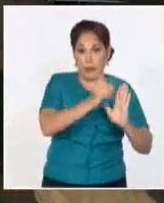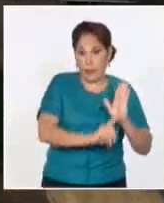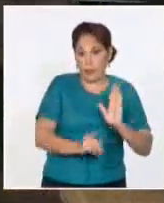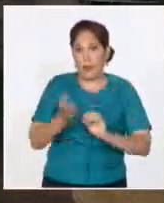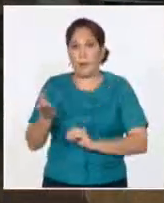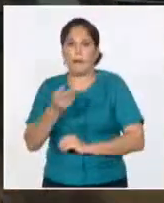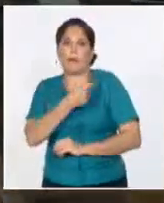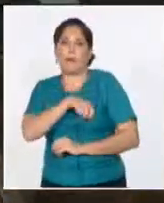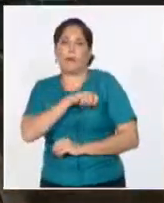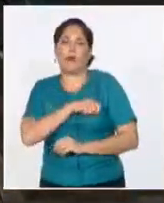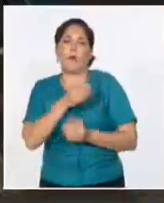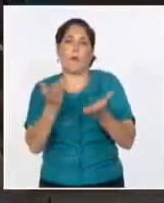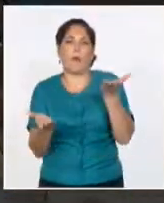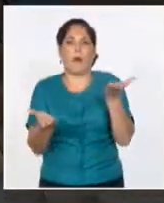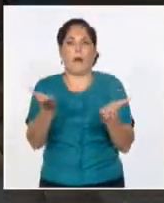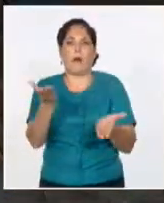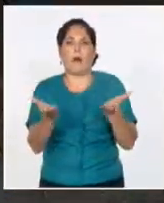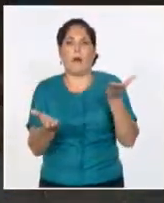para la hora de